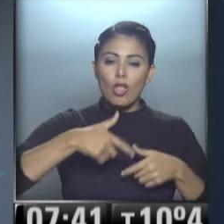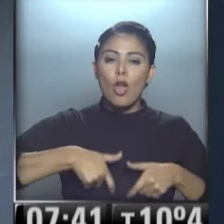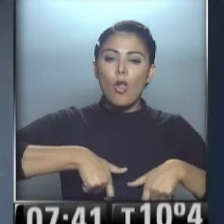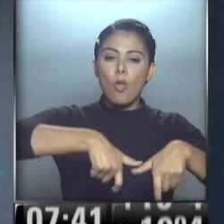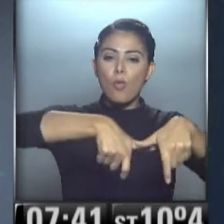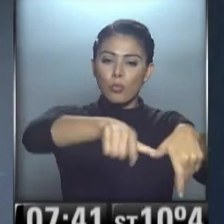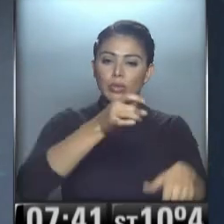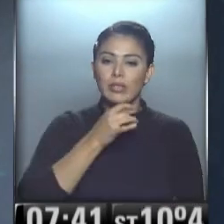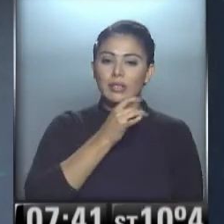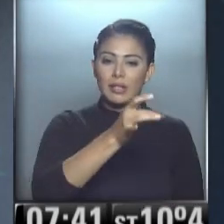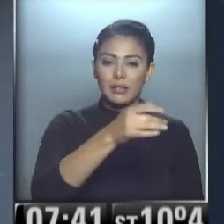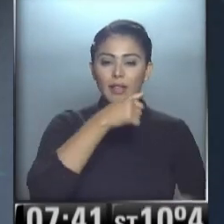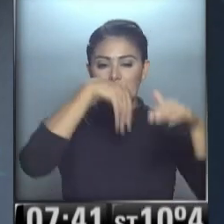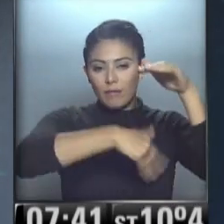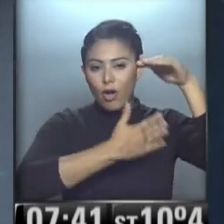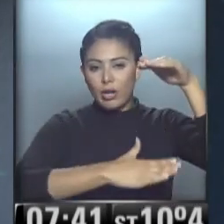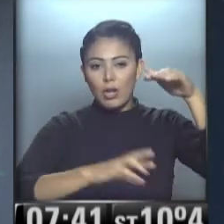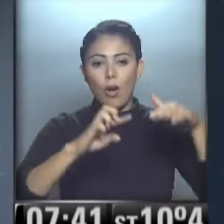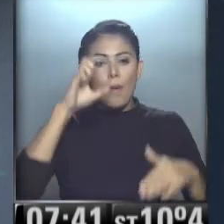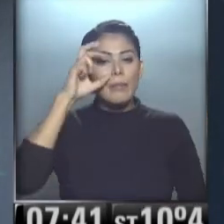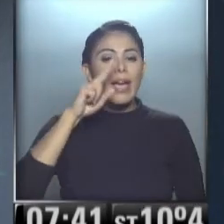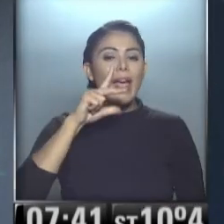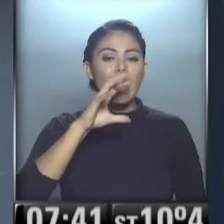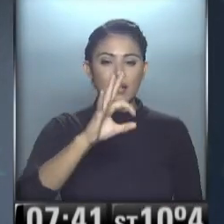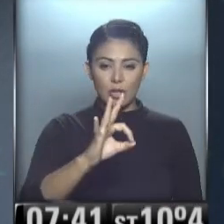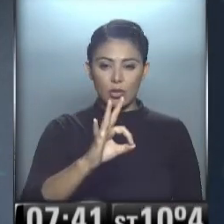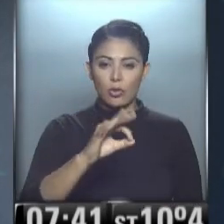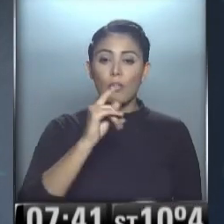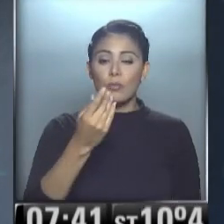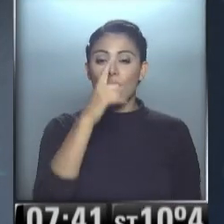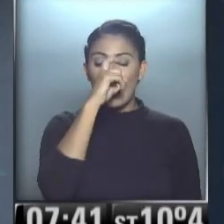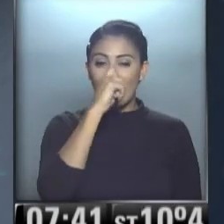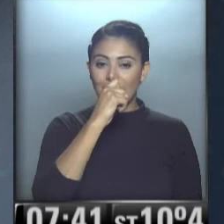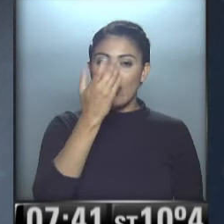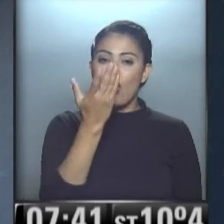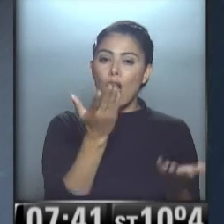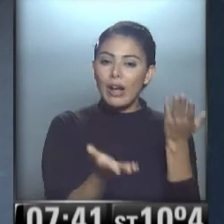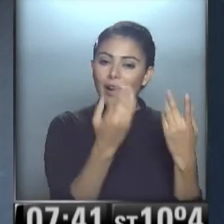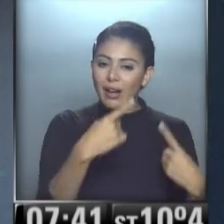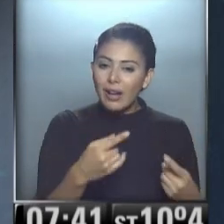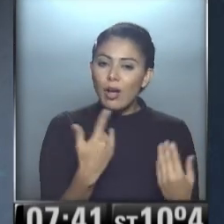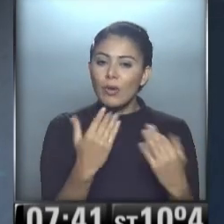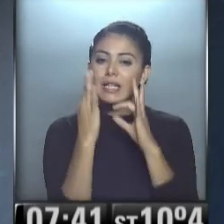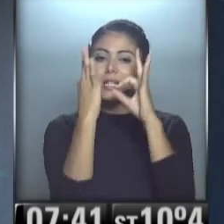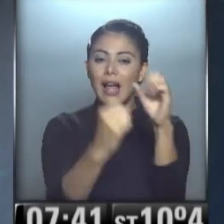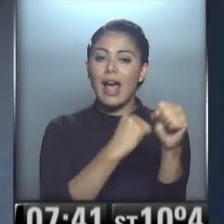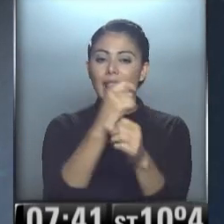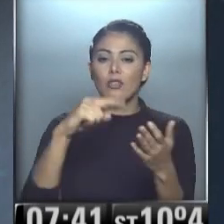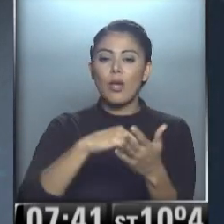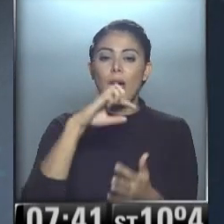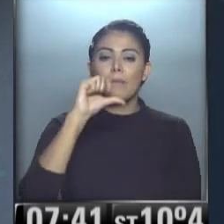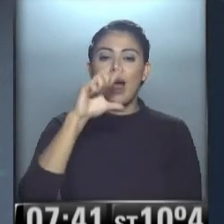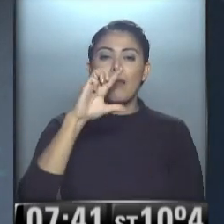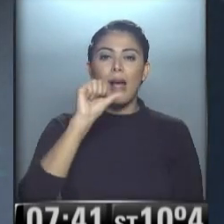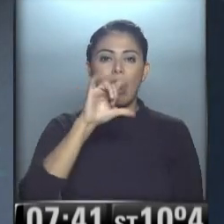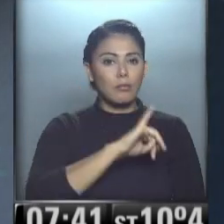ferroviario sobre el río Perico que permitirá que el Belgrano Cargas vuelva a llegar a la ciudad de Palpa, la buena